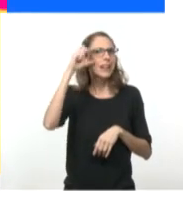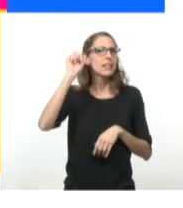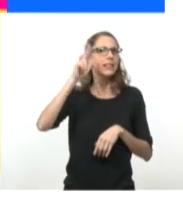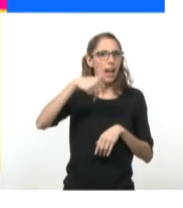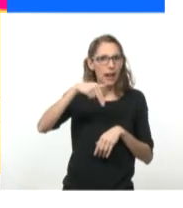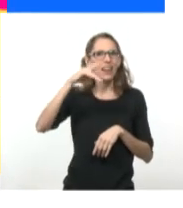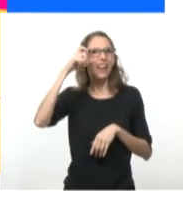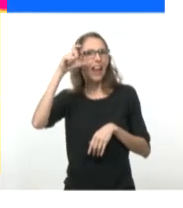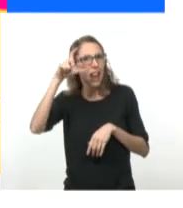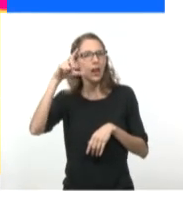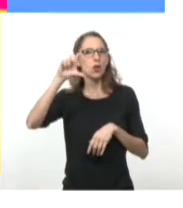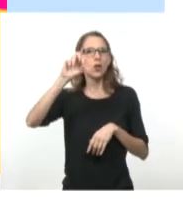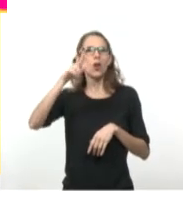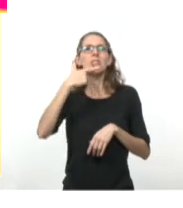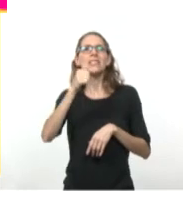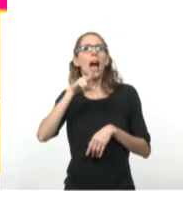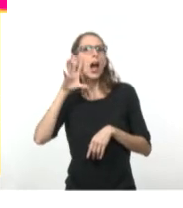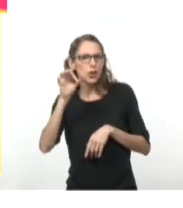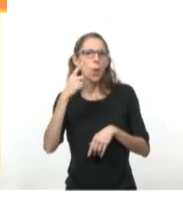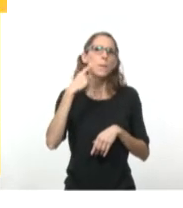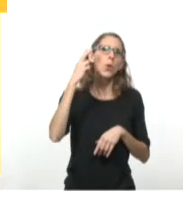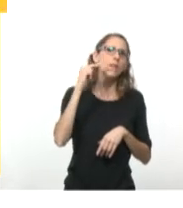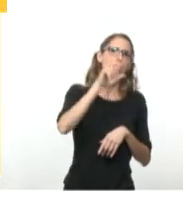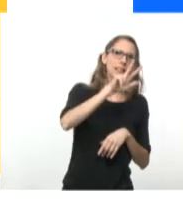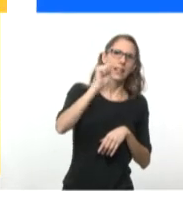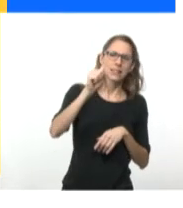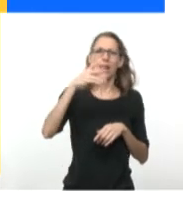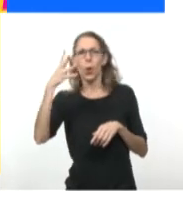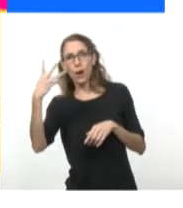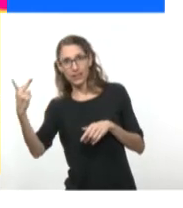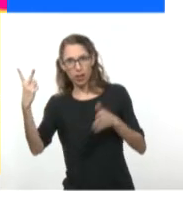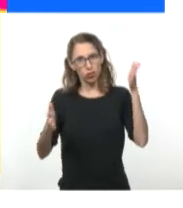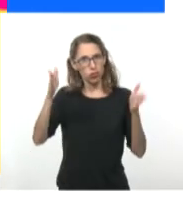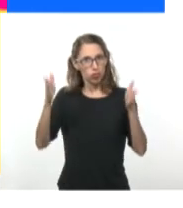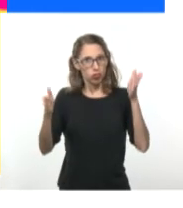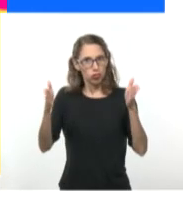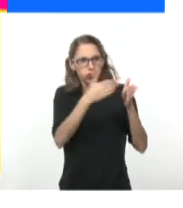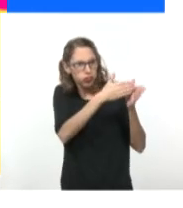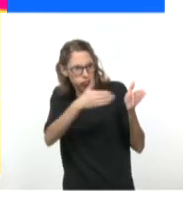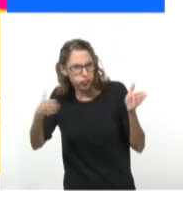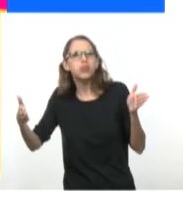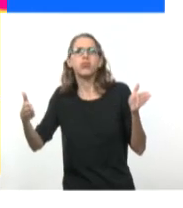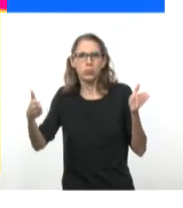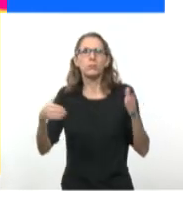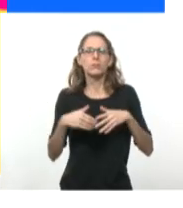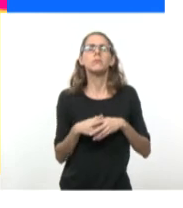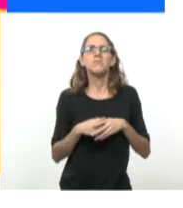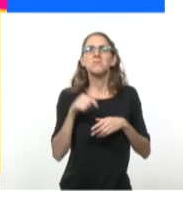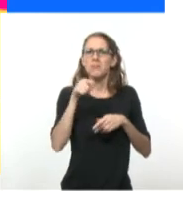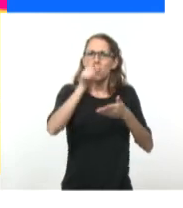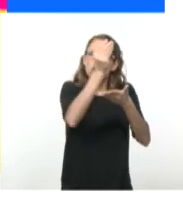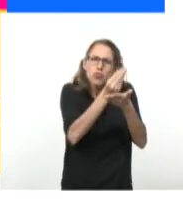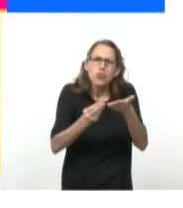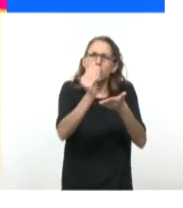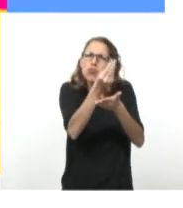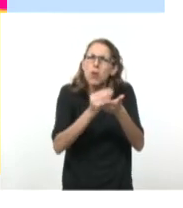Realizada entre 1936 y 1942, con un intervalo bastante prolongado en el medio, a un ritmo de dos